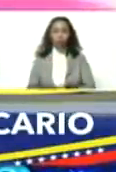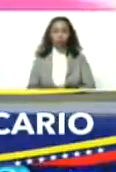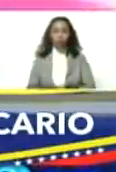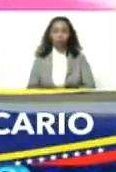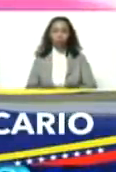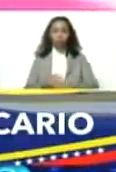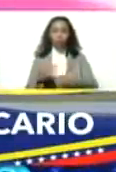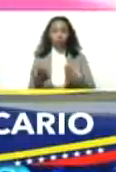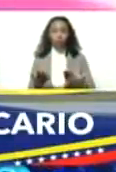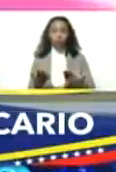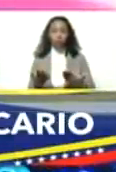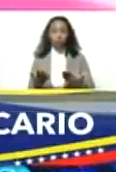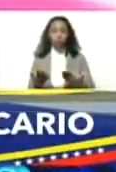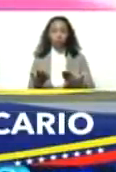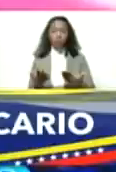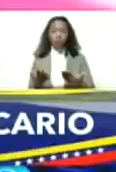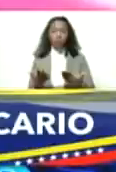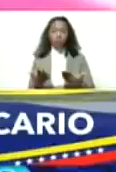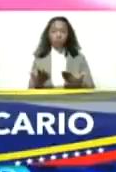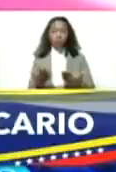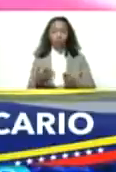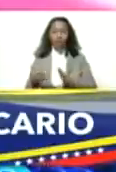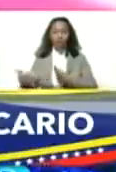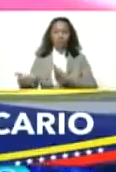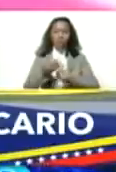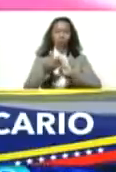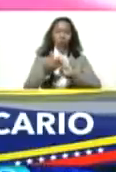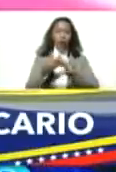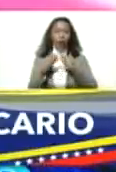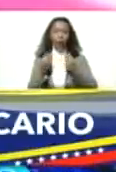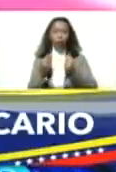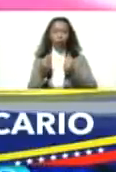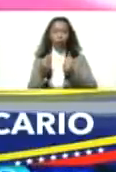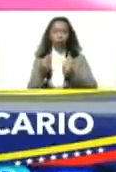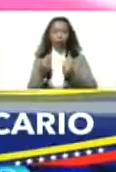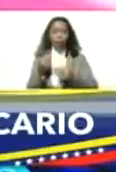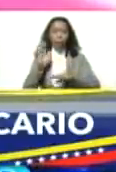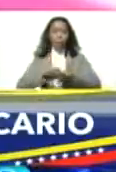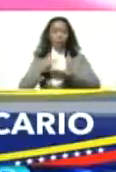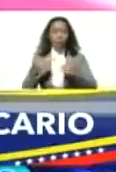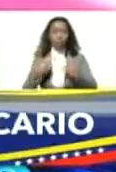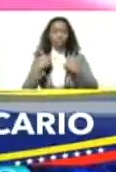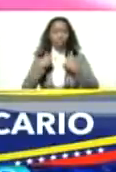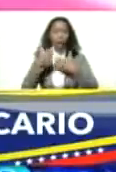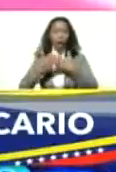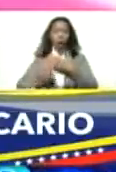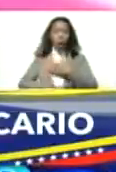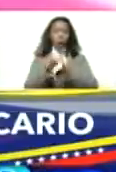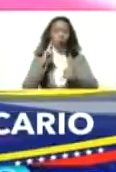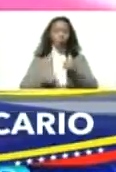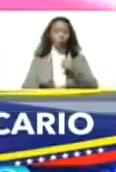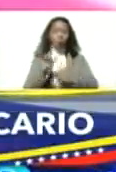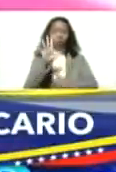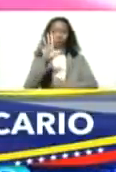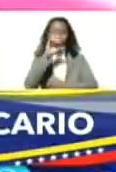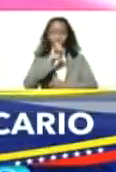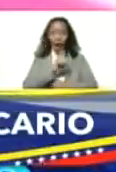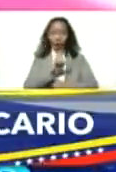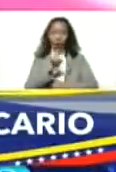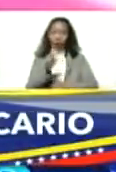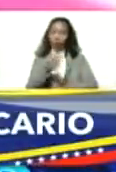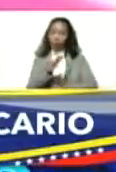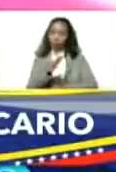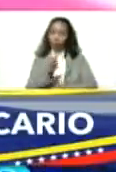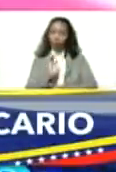embate económico que el país ha sufrido a lo largo de los últimos 5 años, por lo menos.